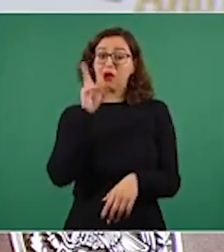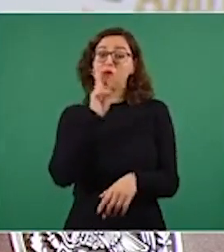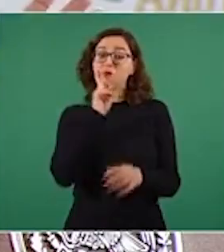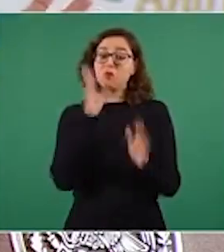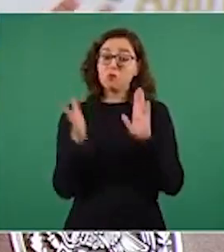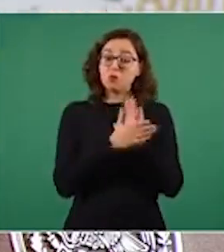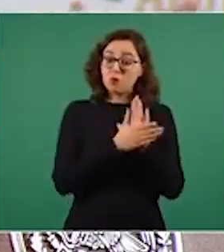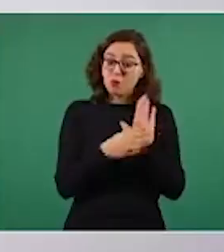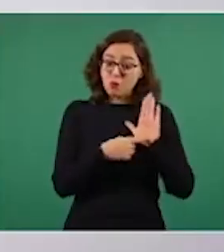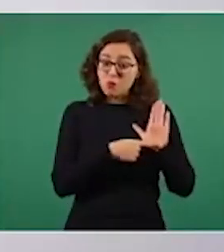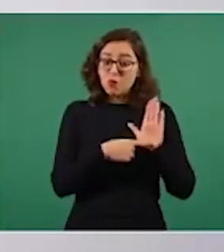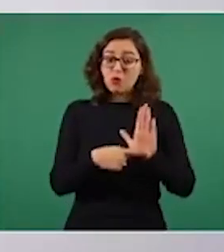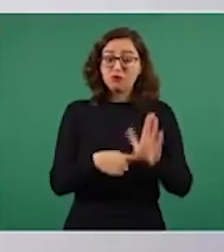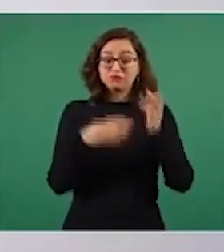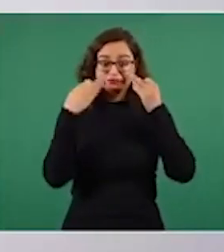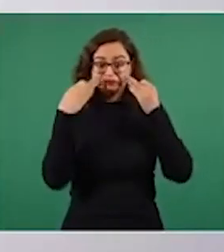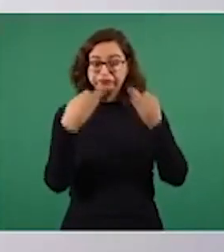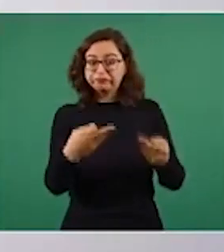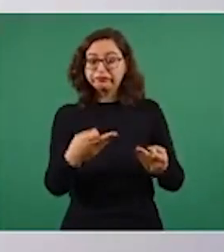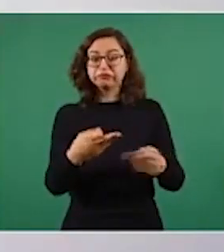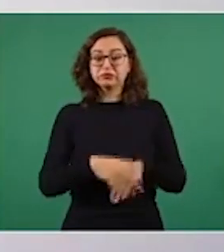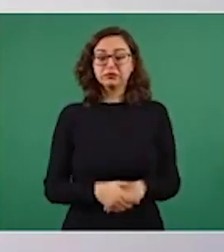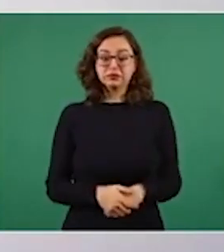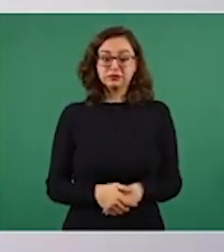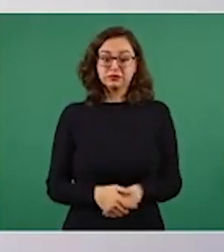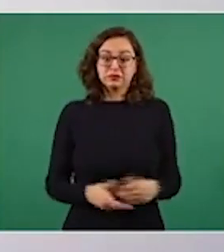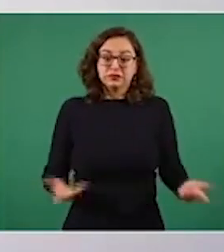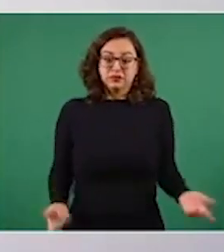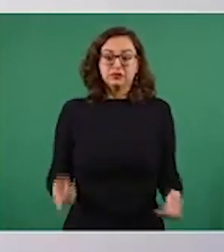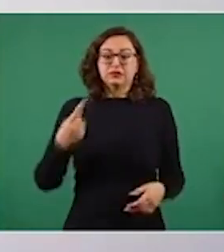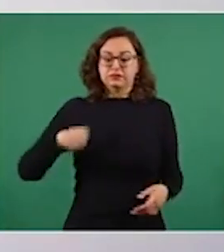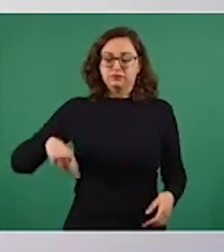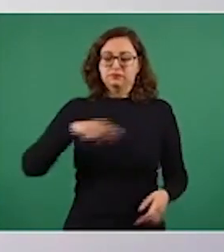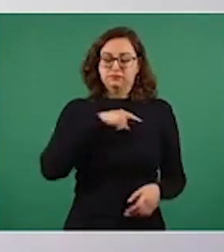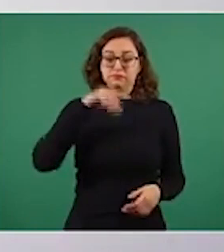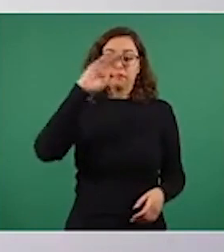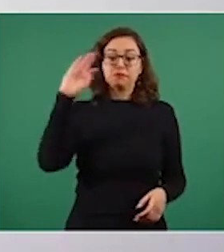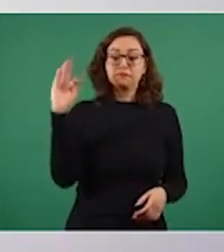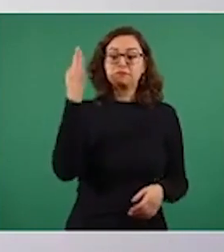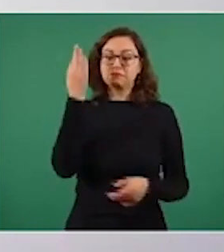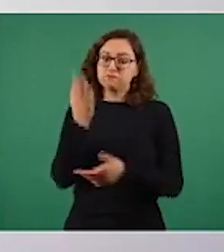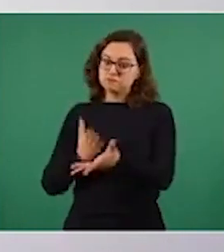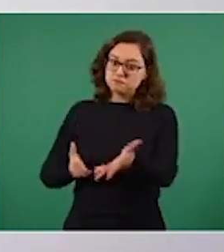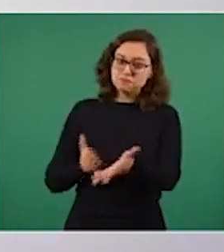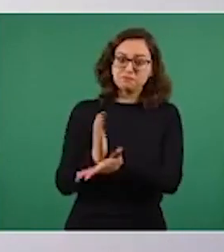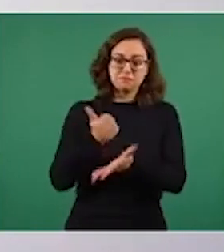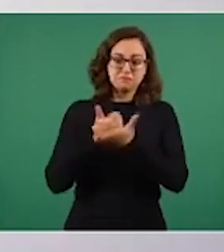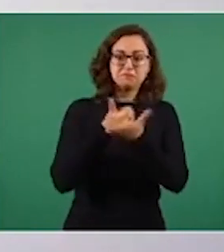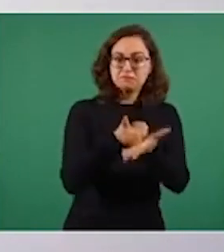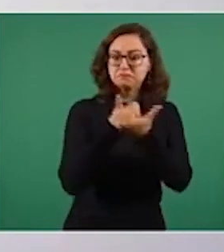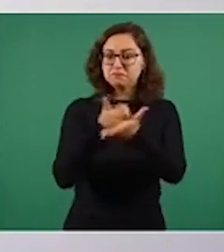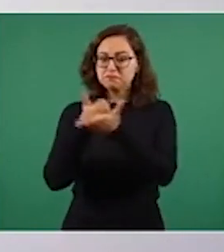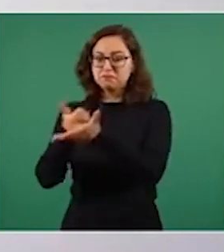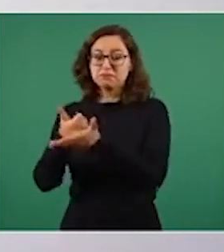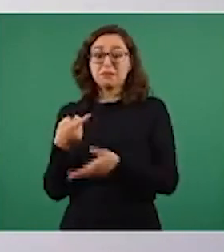Hemos hecho muchísimas cosas ayudando, pero estamos hablando